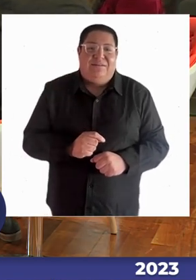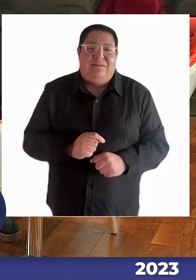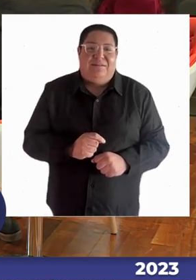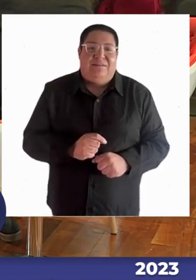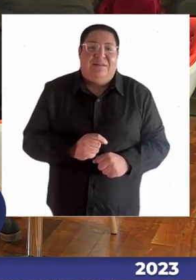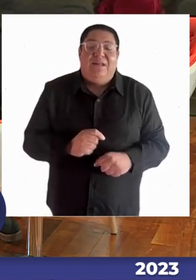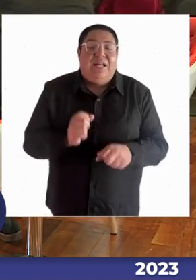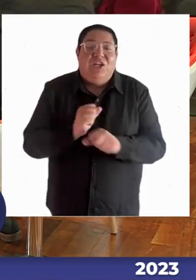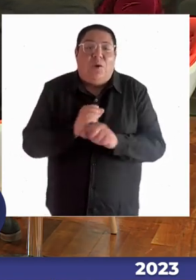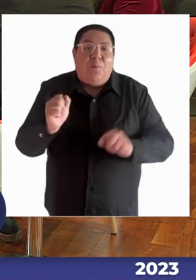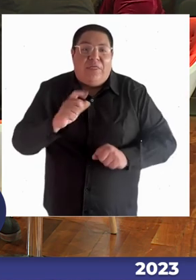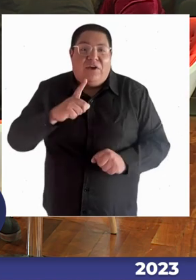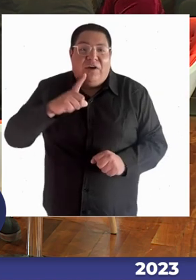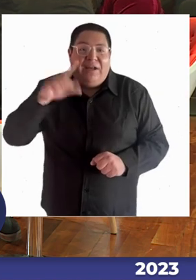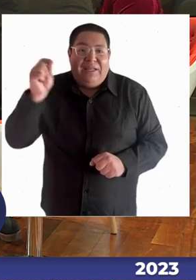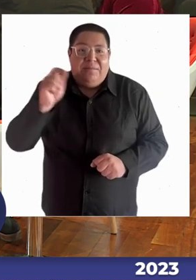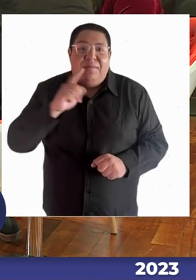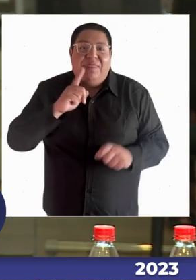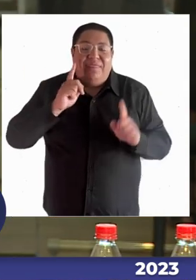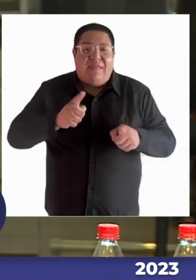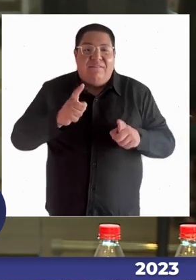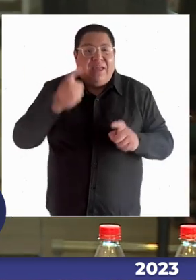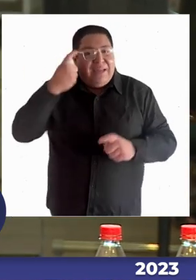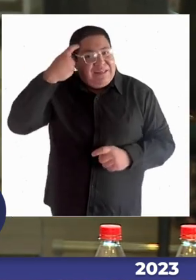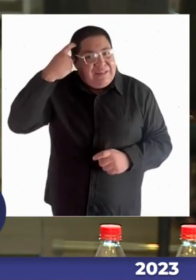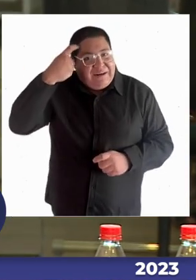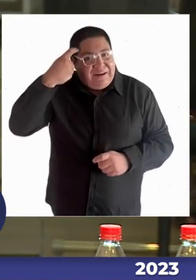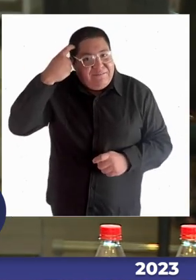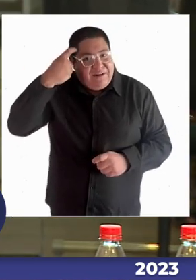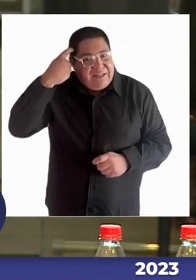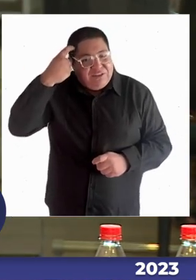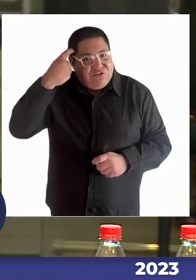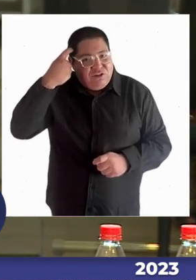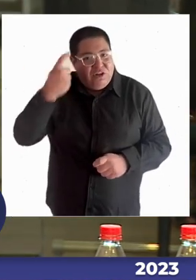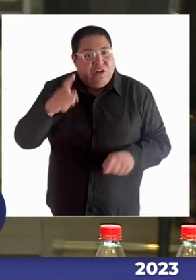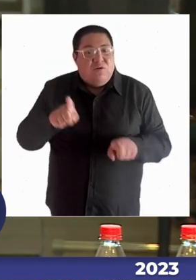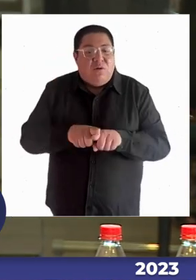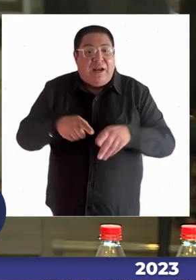sin hacer una reflexión y solicitar en esta instancia